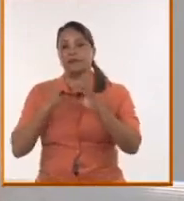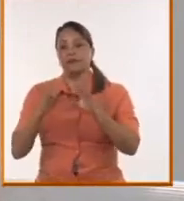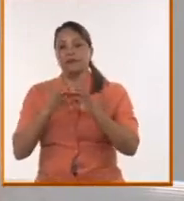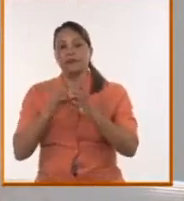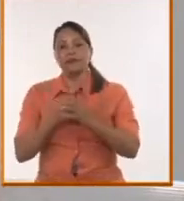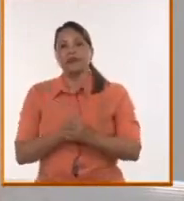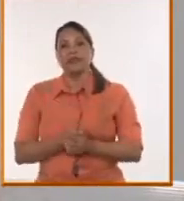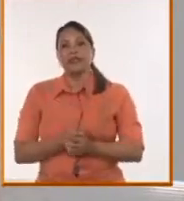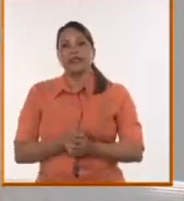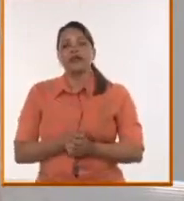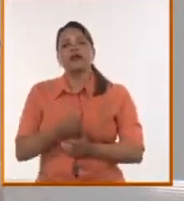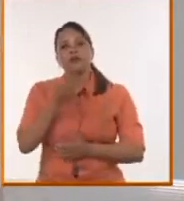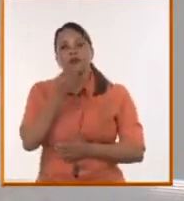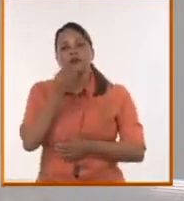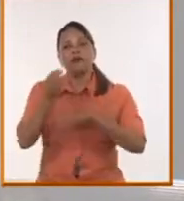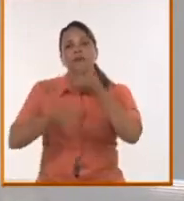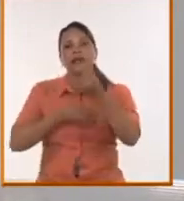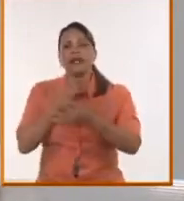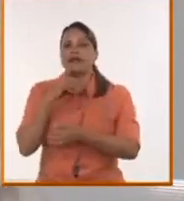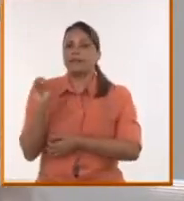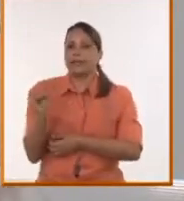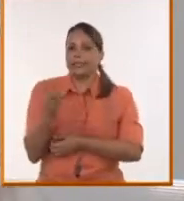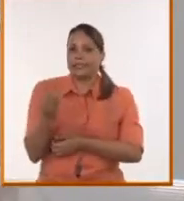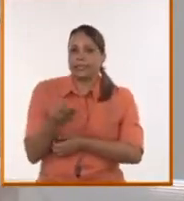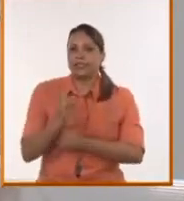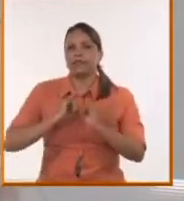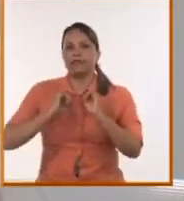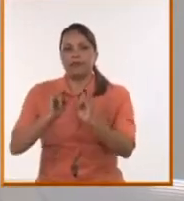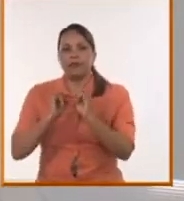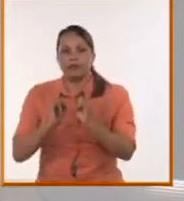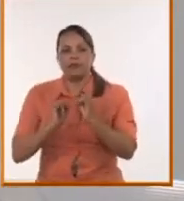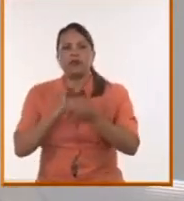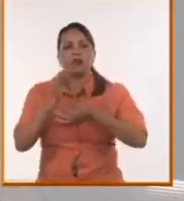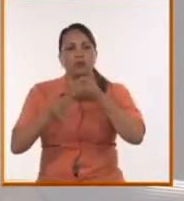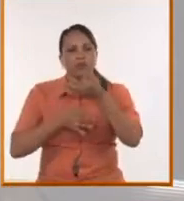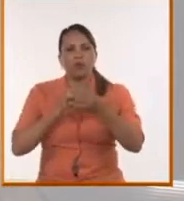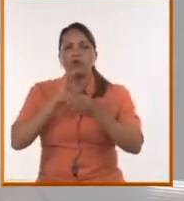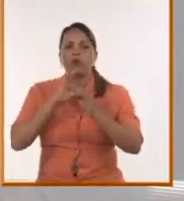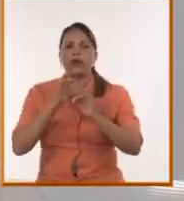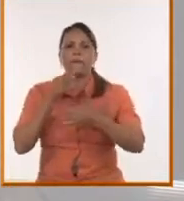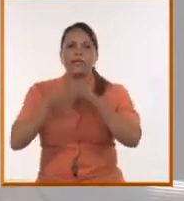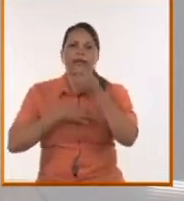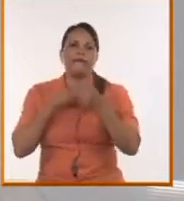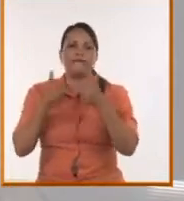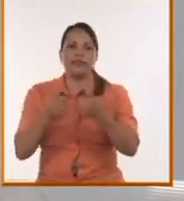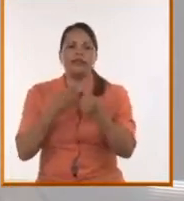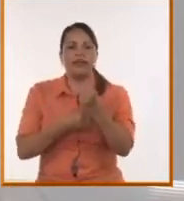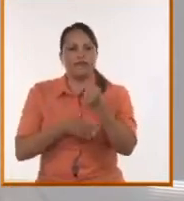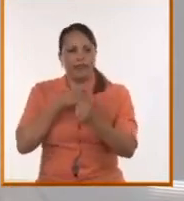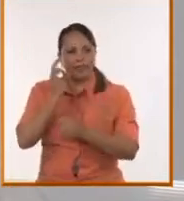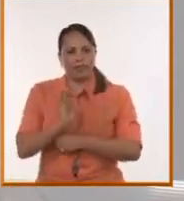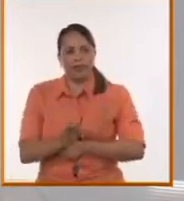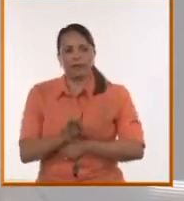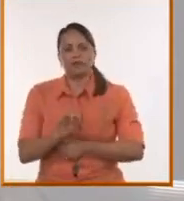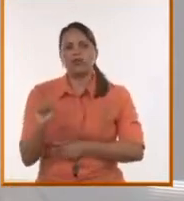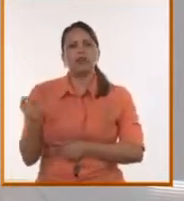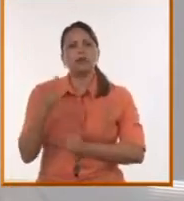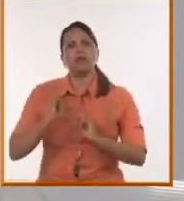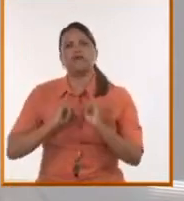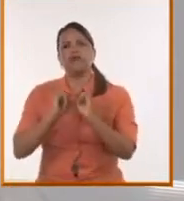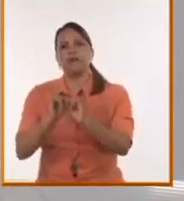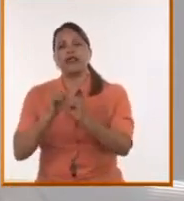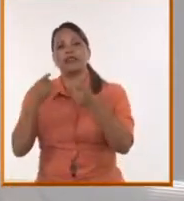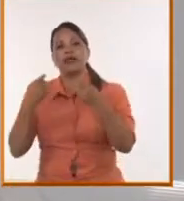real, de desmentir y de dar ese paso siguiente que es la concientización. No basta con informar, hay que